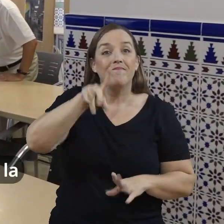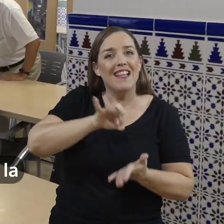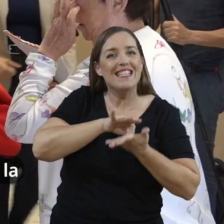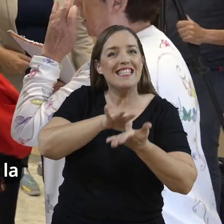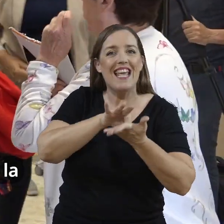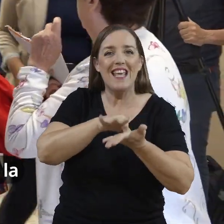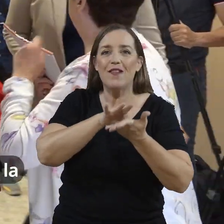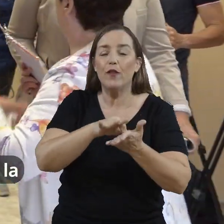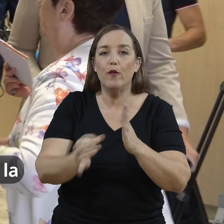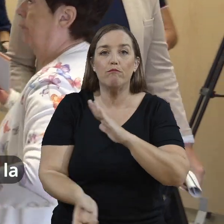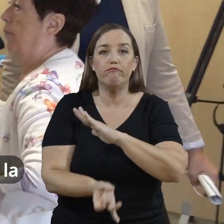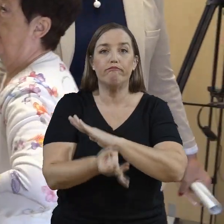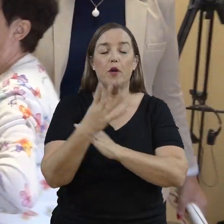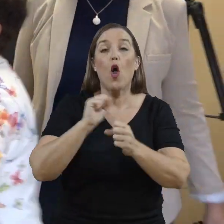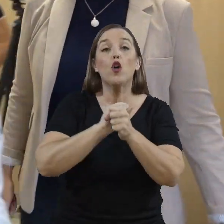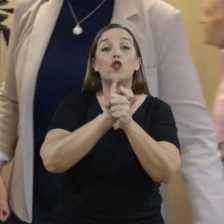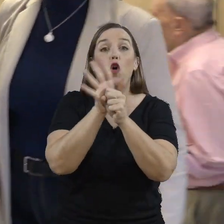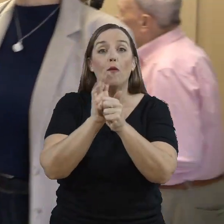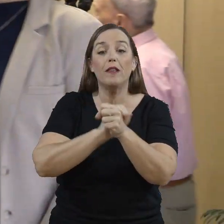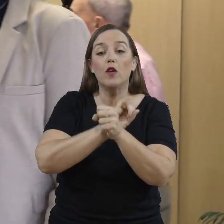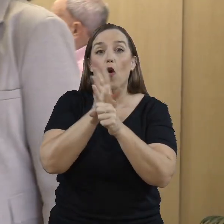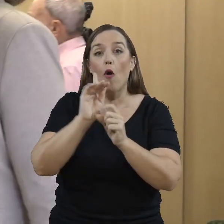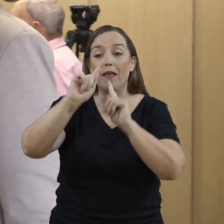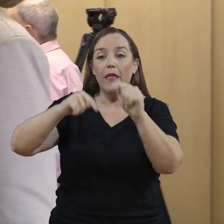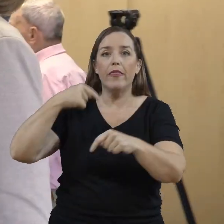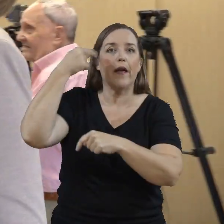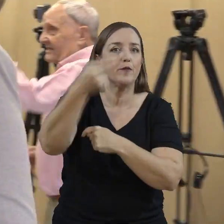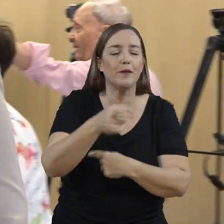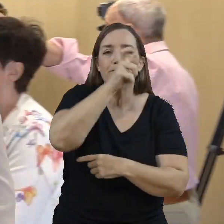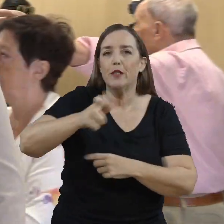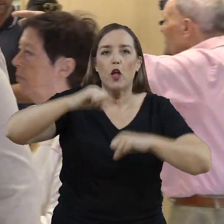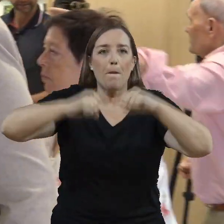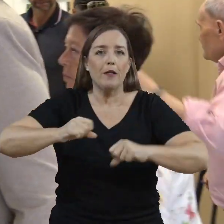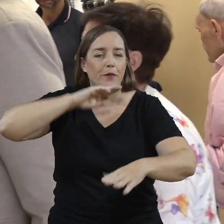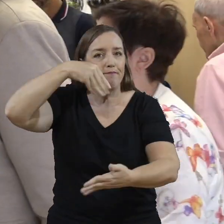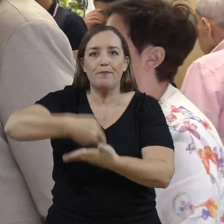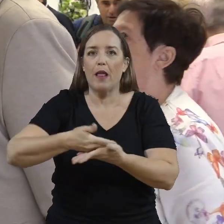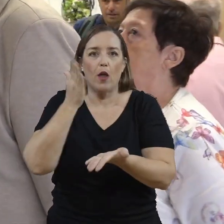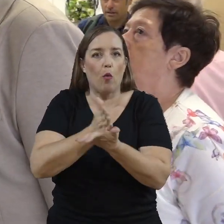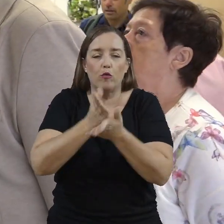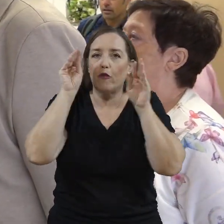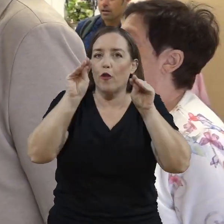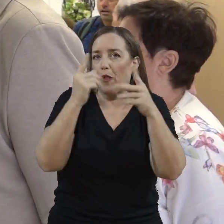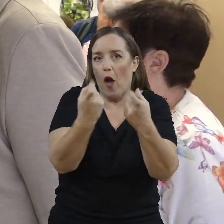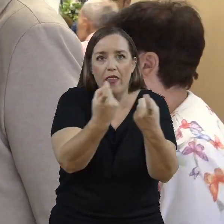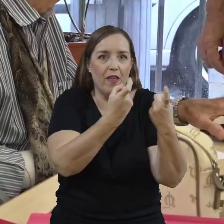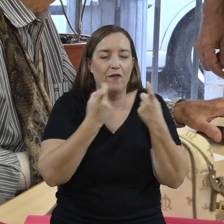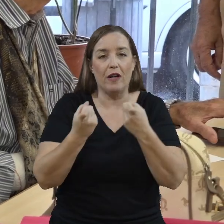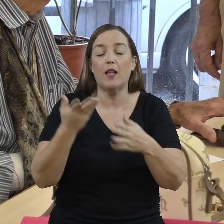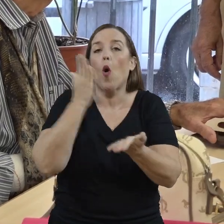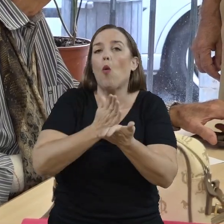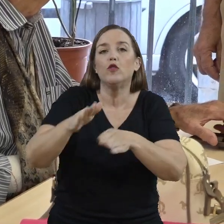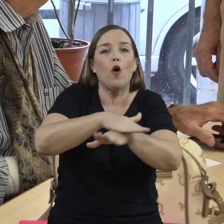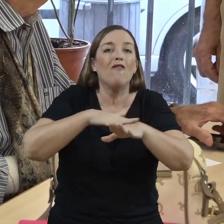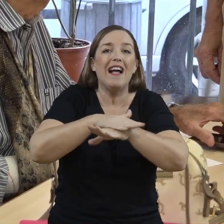Es un servicio iniciado después de la pandemia de la COVID a demanda de estos usuarios, con unos cursos muy básicos para que unas 3.000